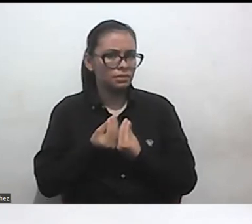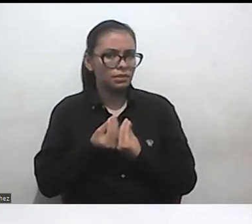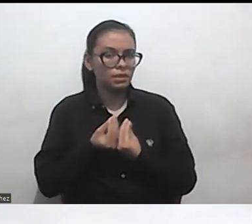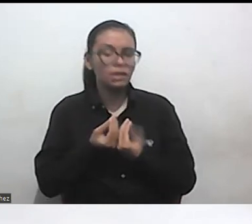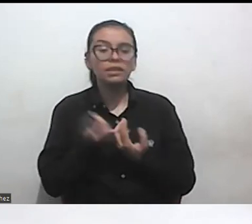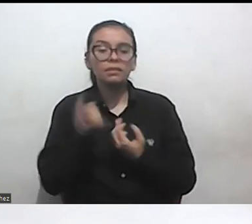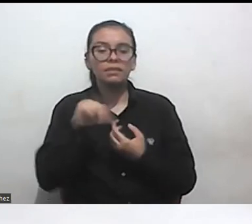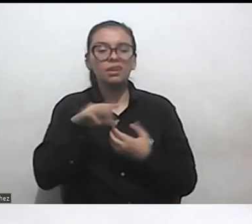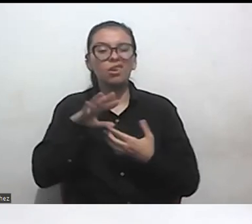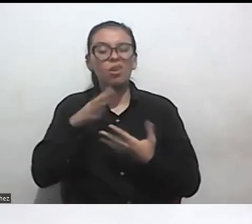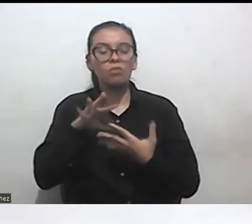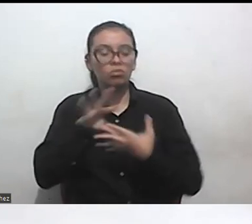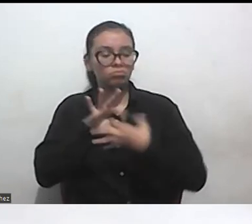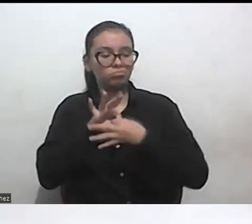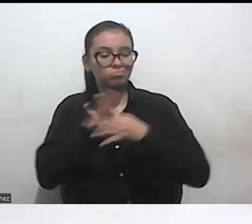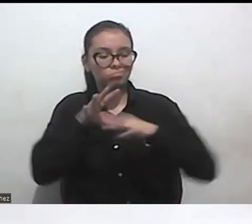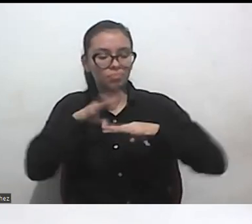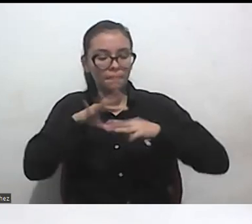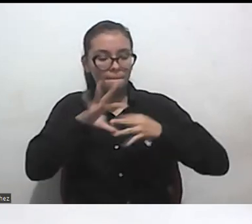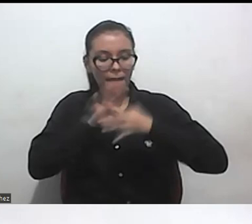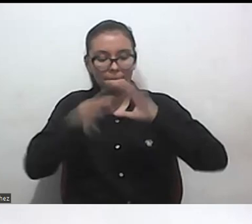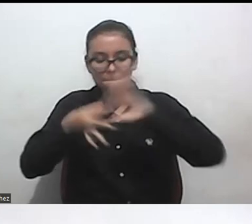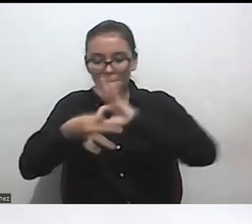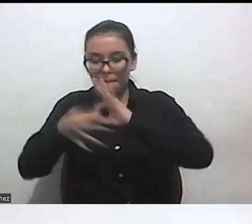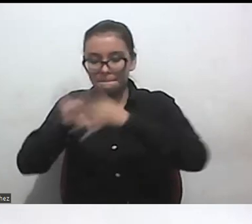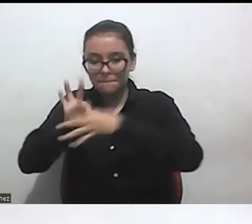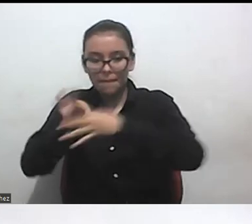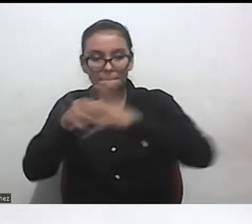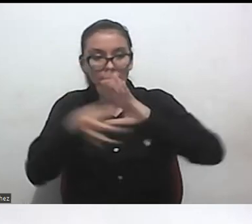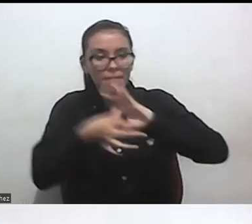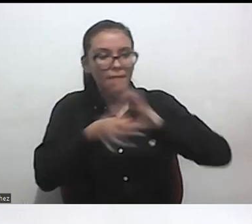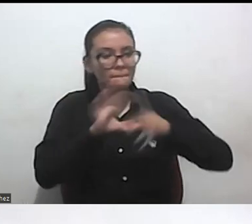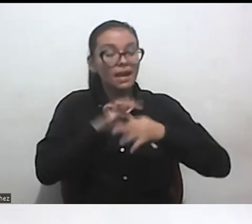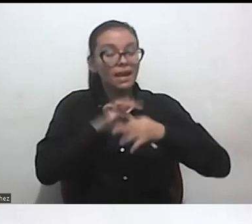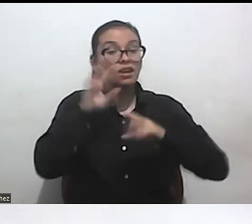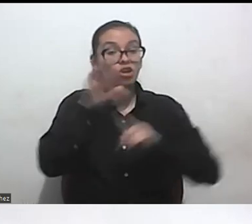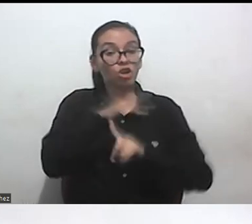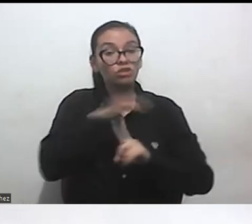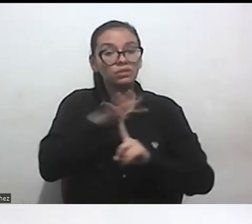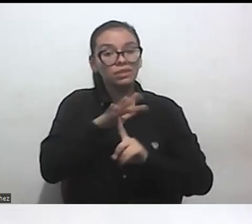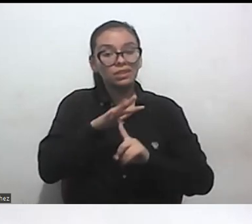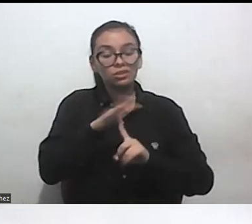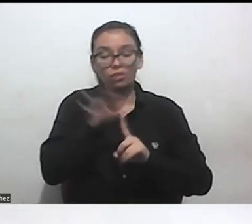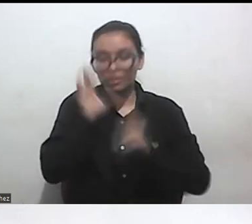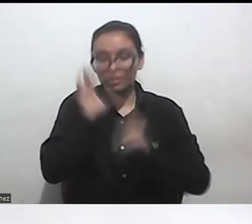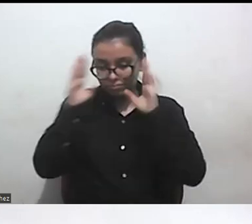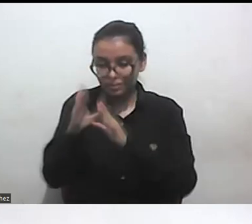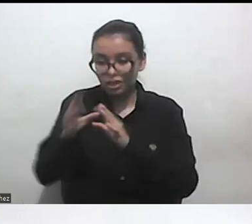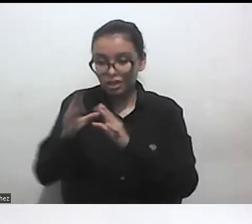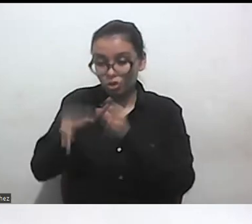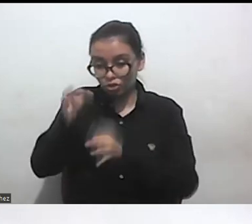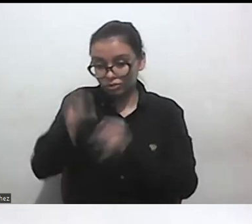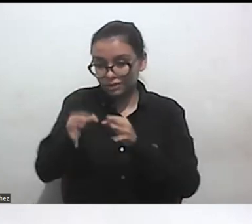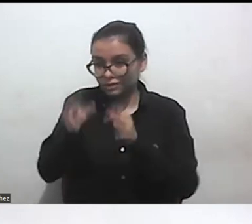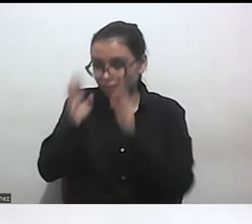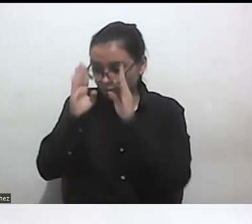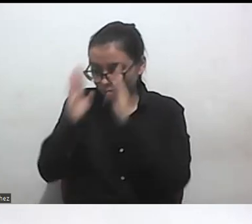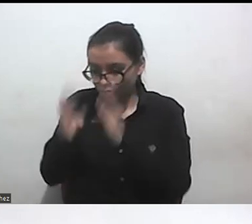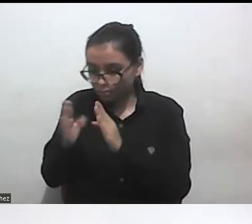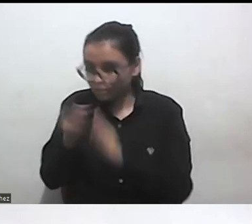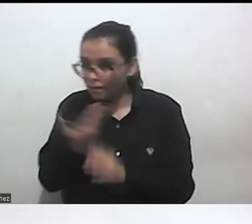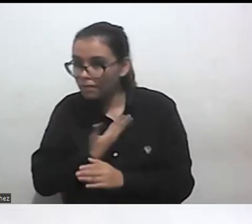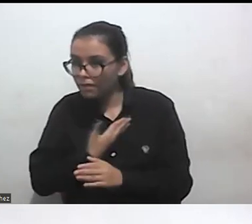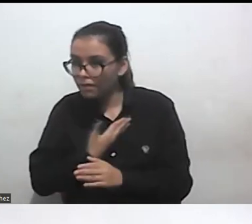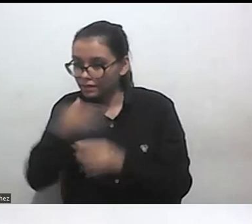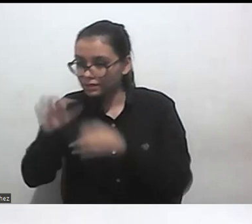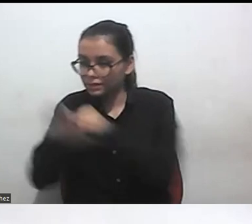esas redes dentro de un contexto de dejudicialización de ese maternaje y con